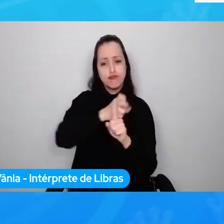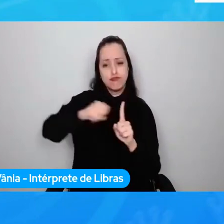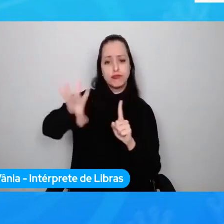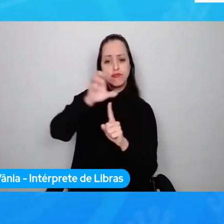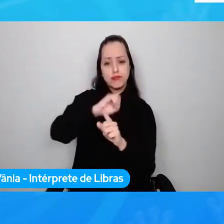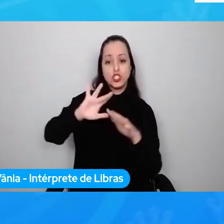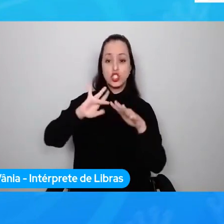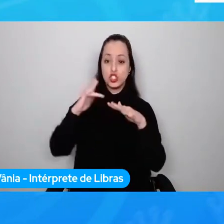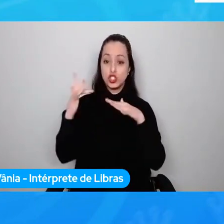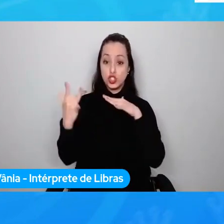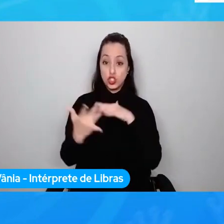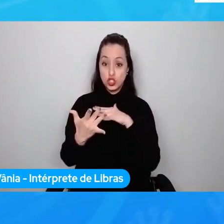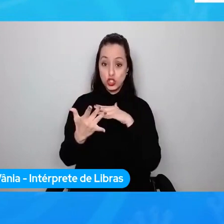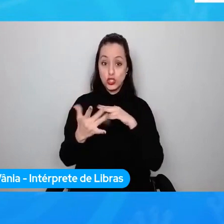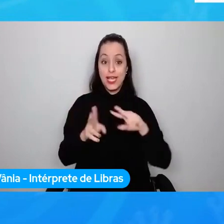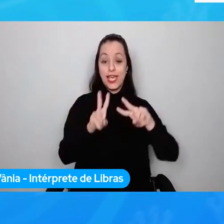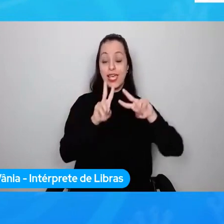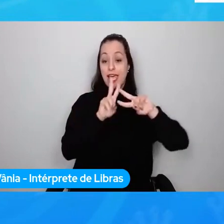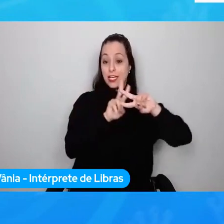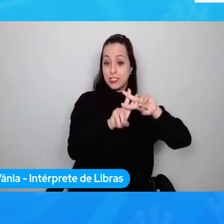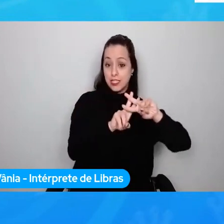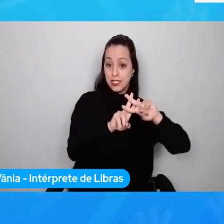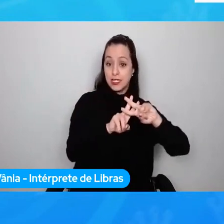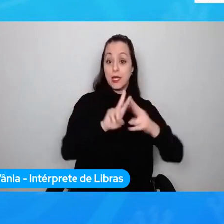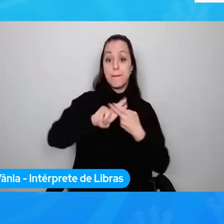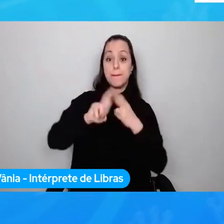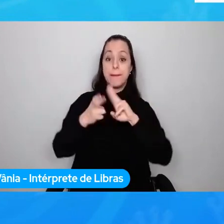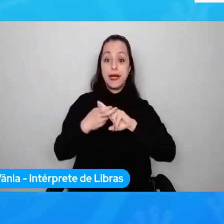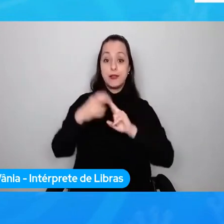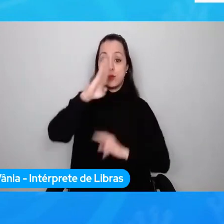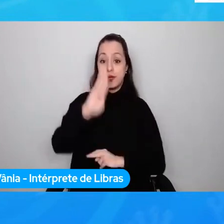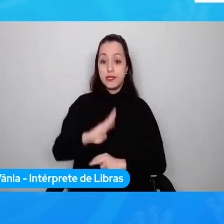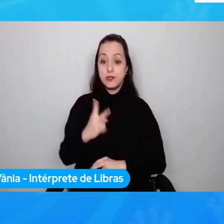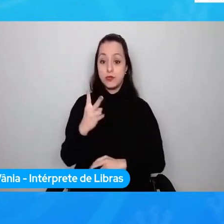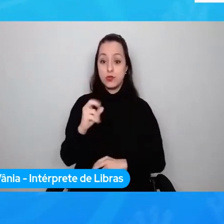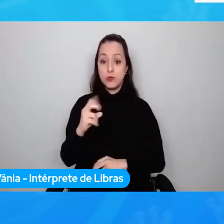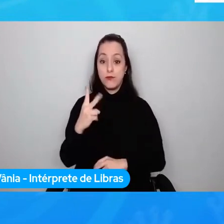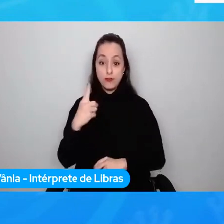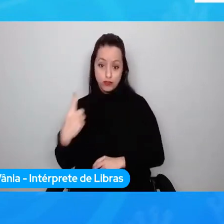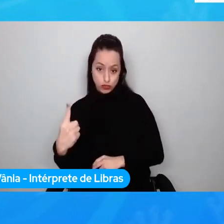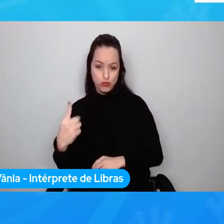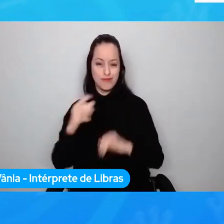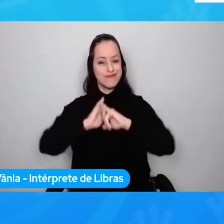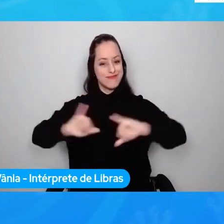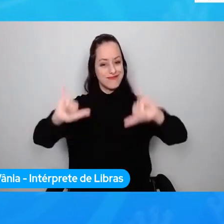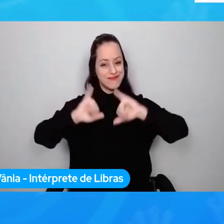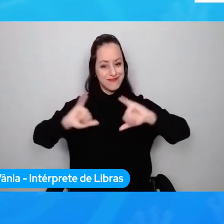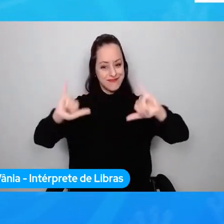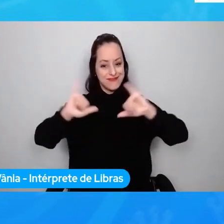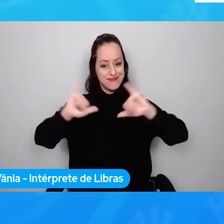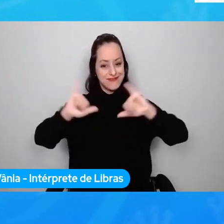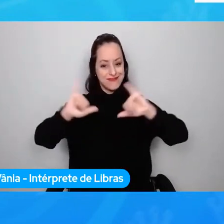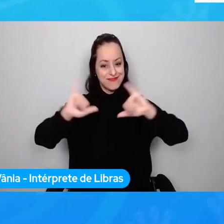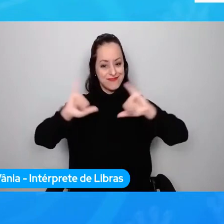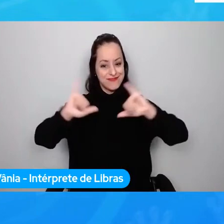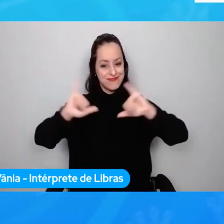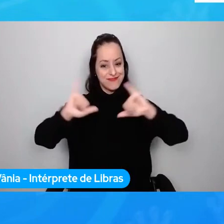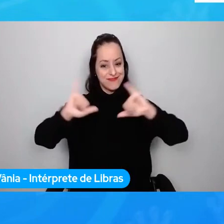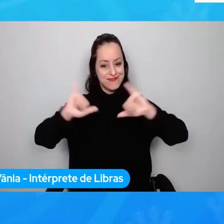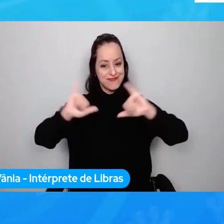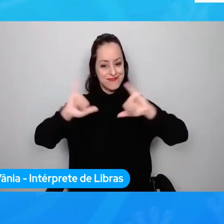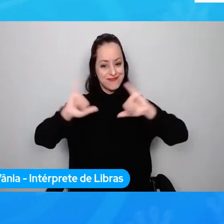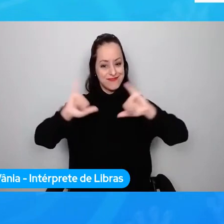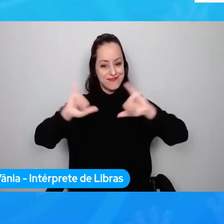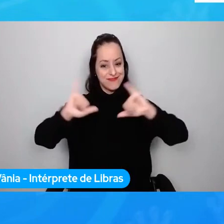el hashtag Python Brasil 2021. Y cualquier pregunta o cualquier información,